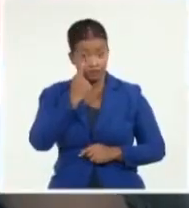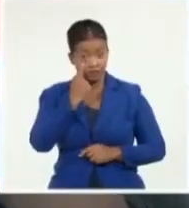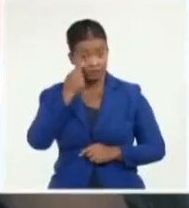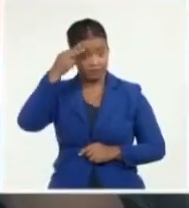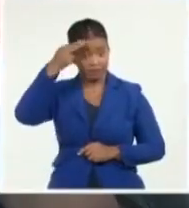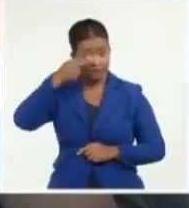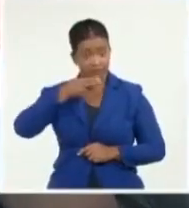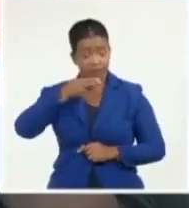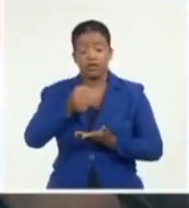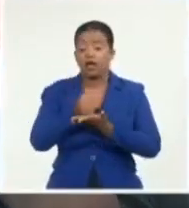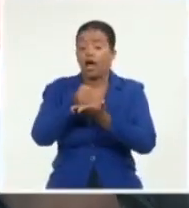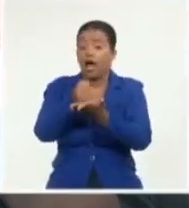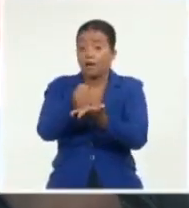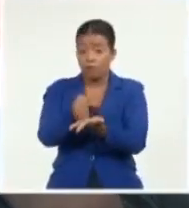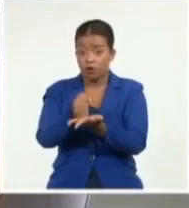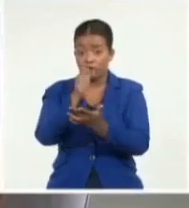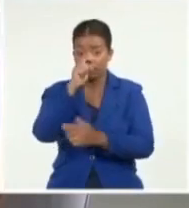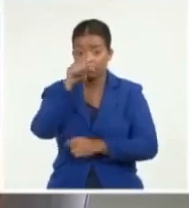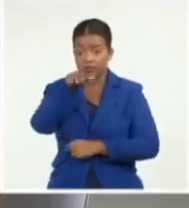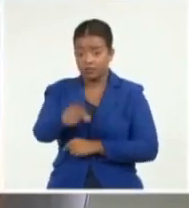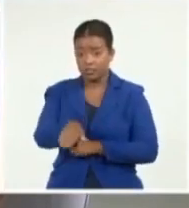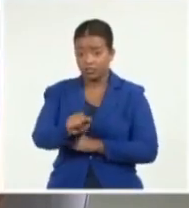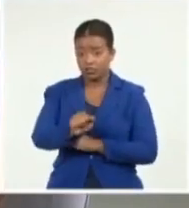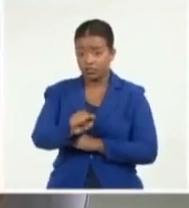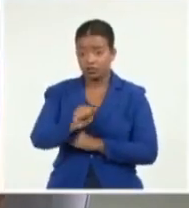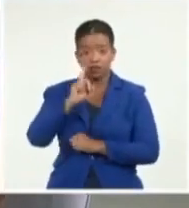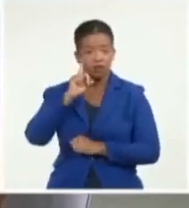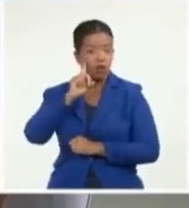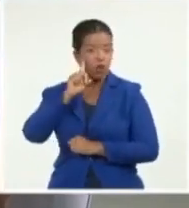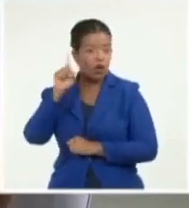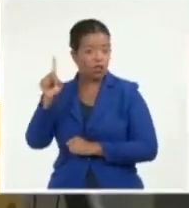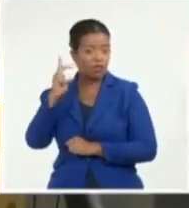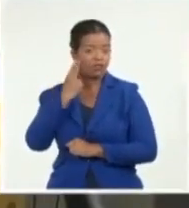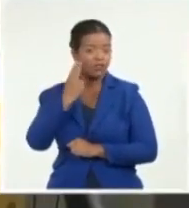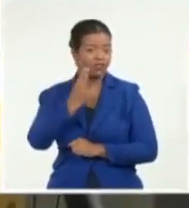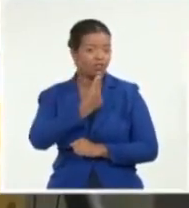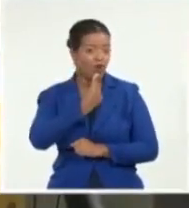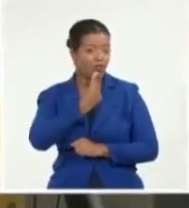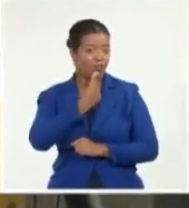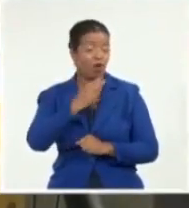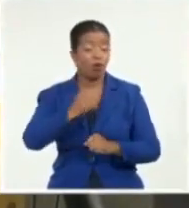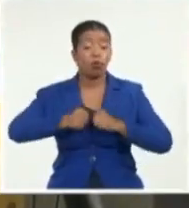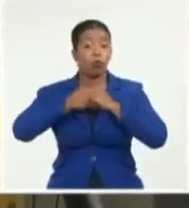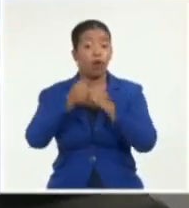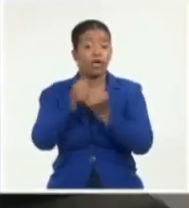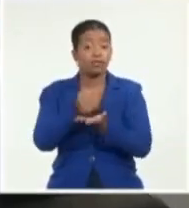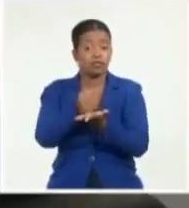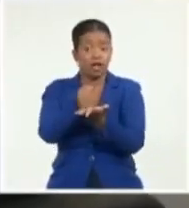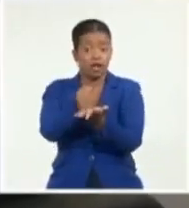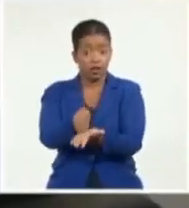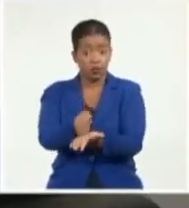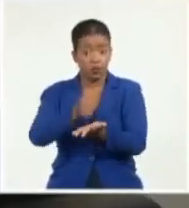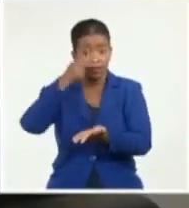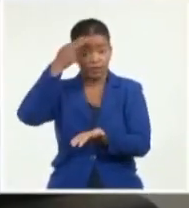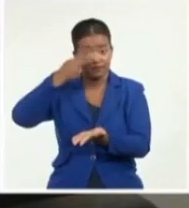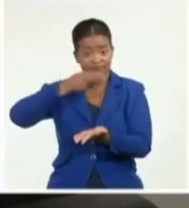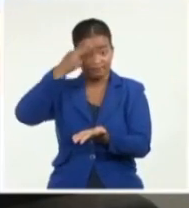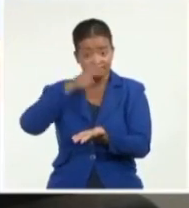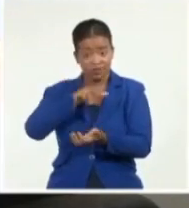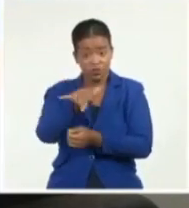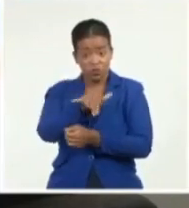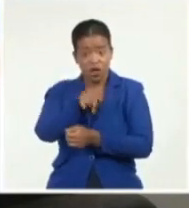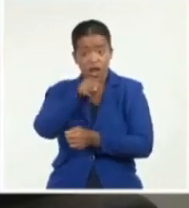el apoyo de Carlos Alejandro, los oídos de Ana María, la fuerza de Osvaldo, la profesionalidad de Jeudis